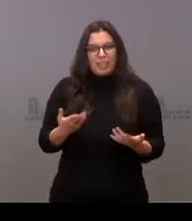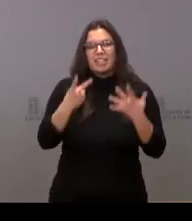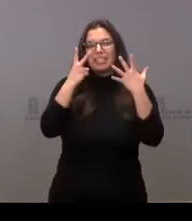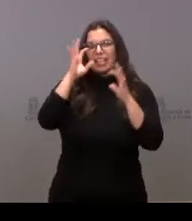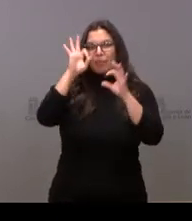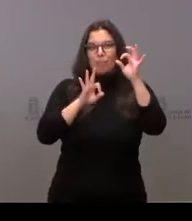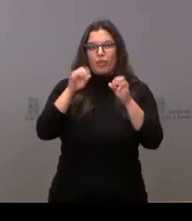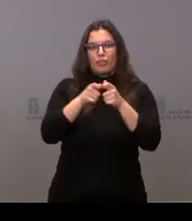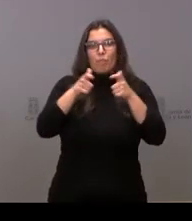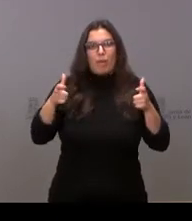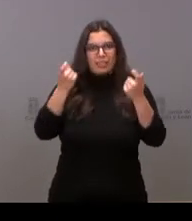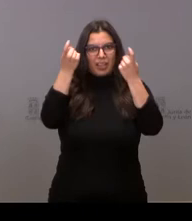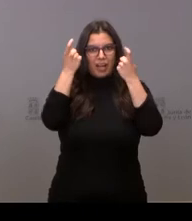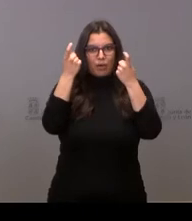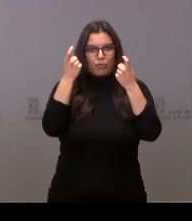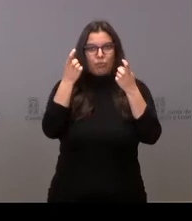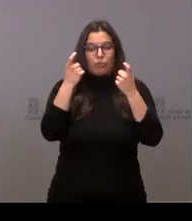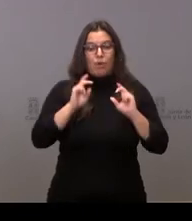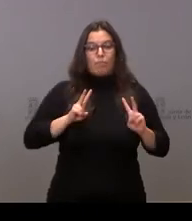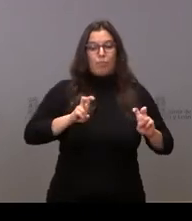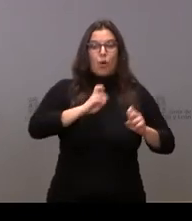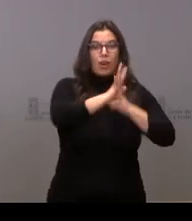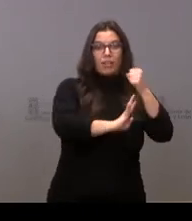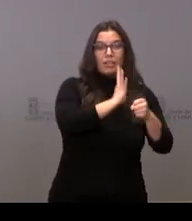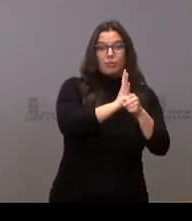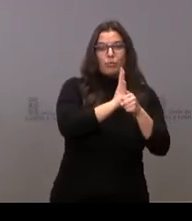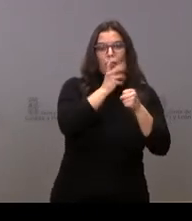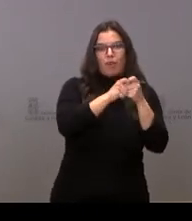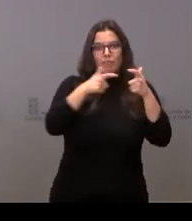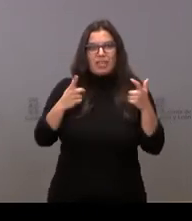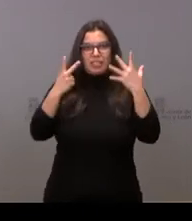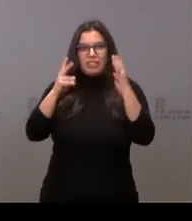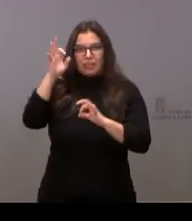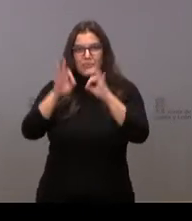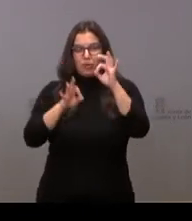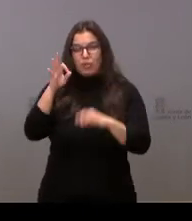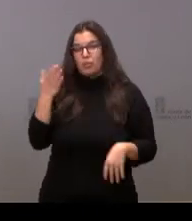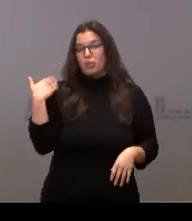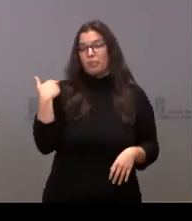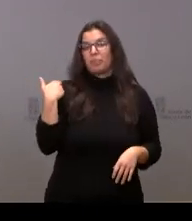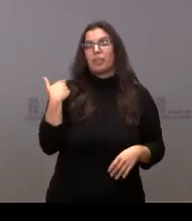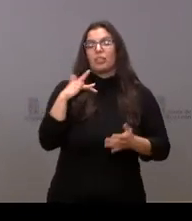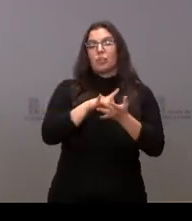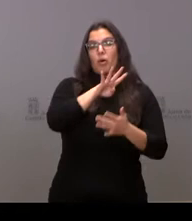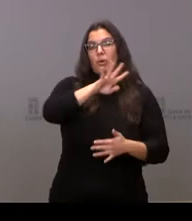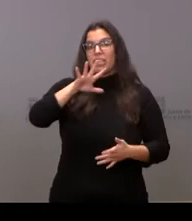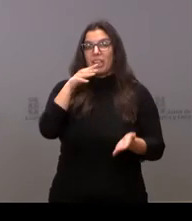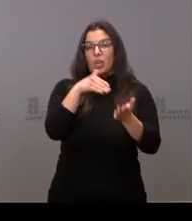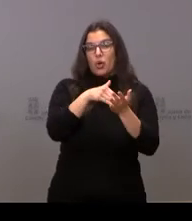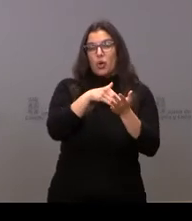% más de alumnos que al inicio de legislatura contaba con unos 45.000